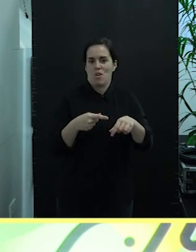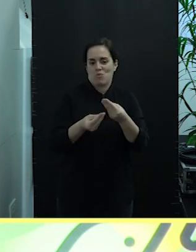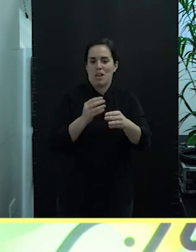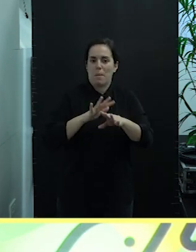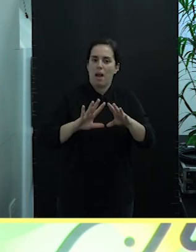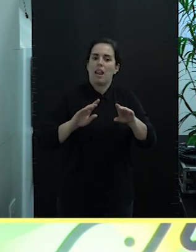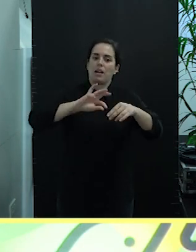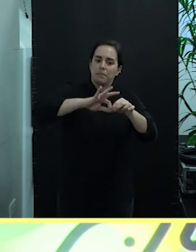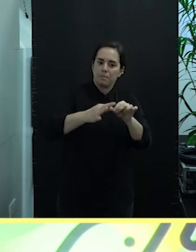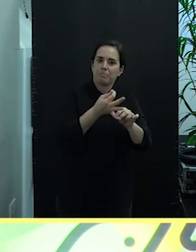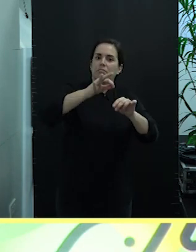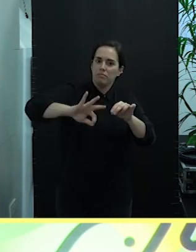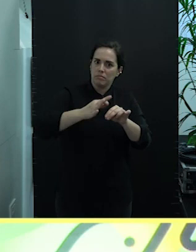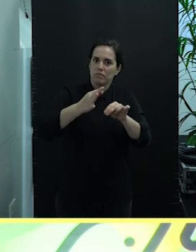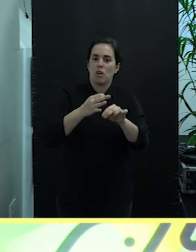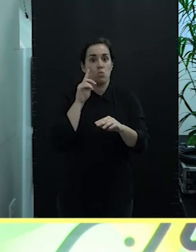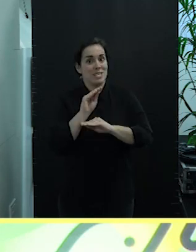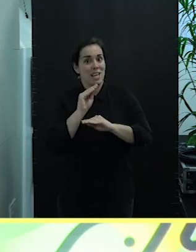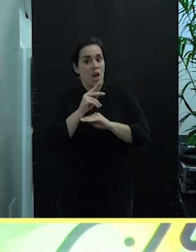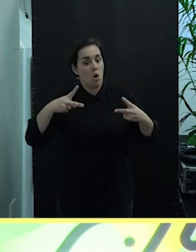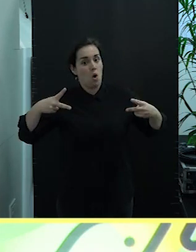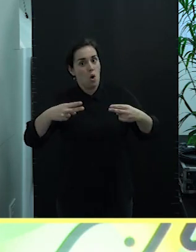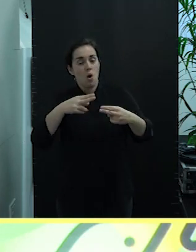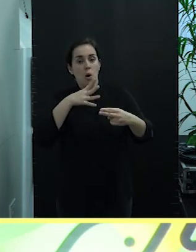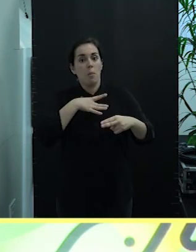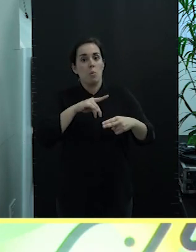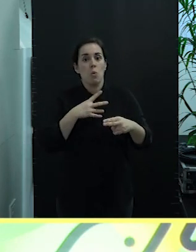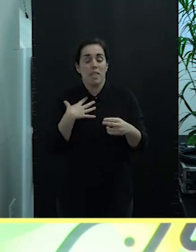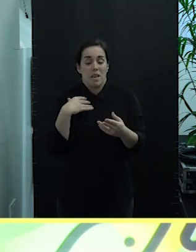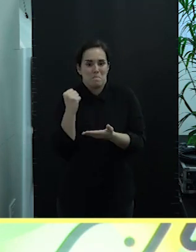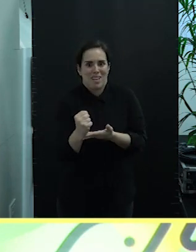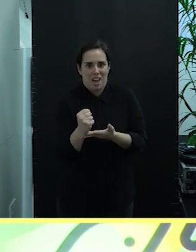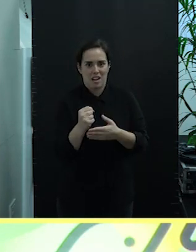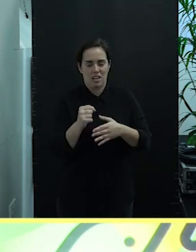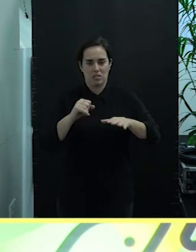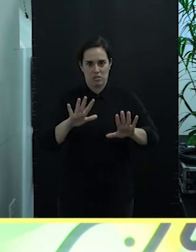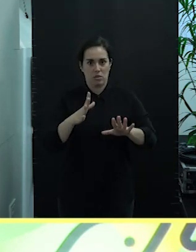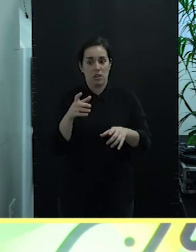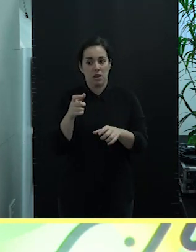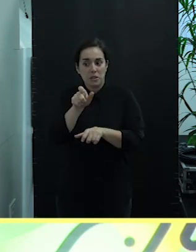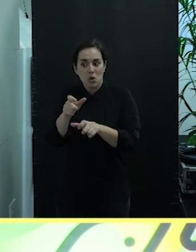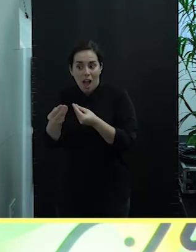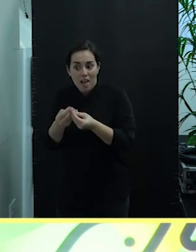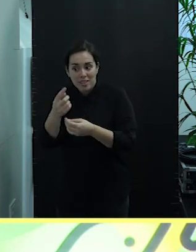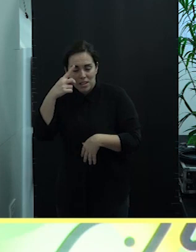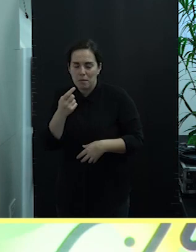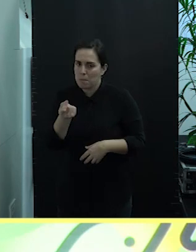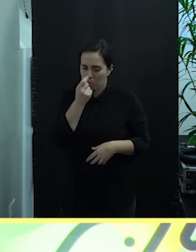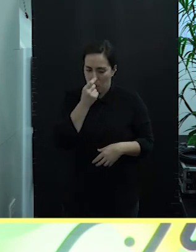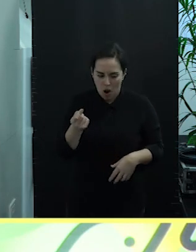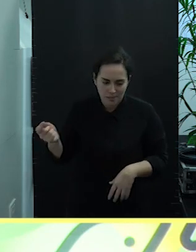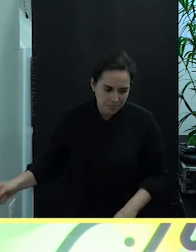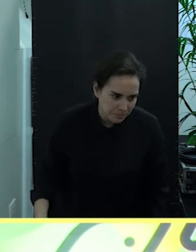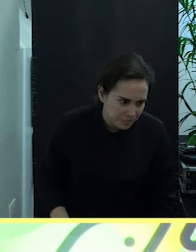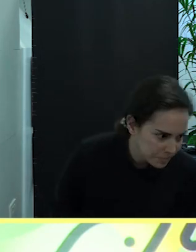hay que tener cuidado al podarla porque podemos matar la palmera entonces pocas personas lo saben hacer de ahí a que